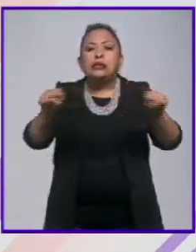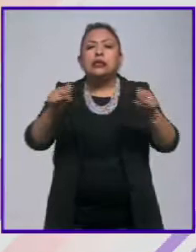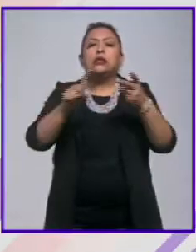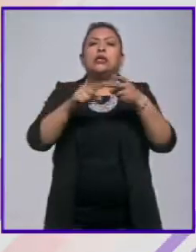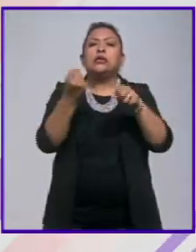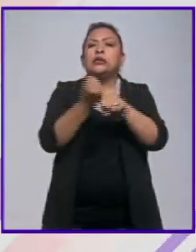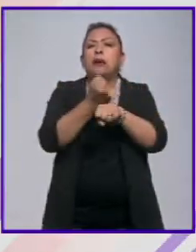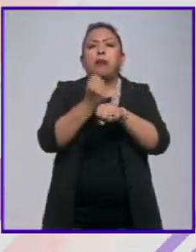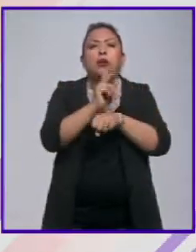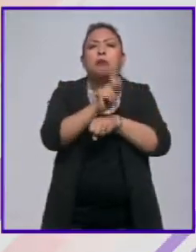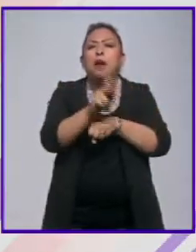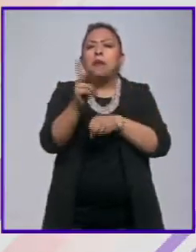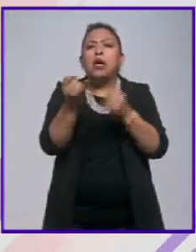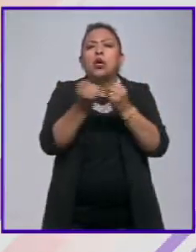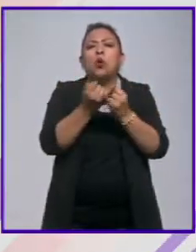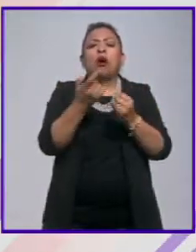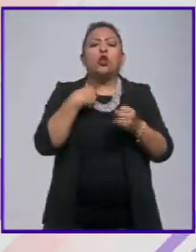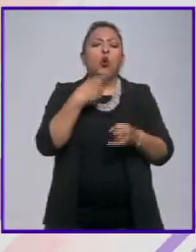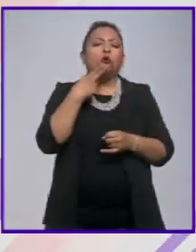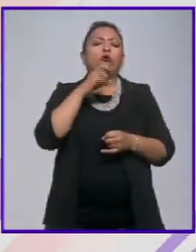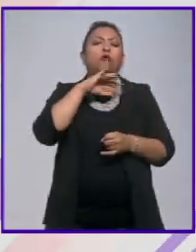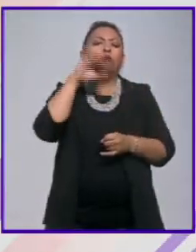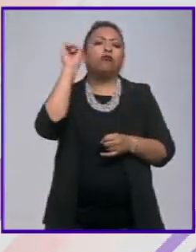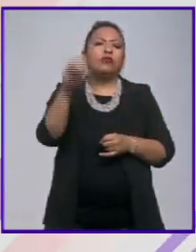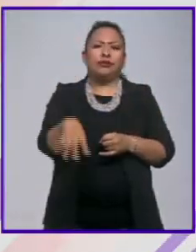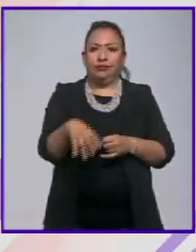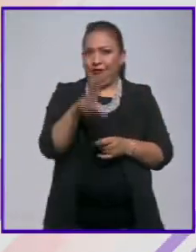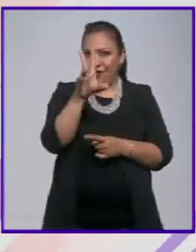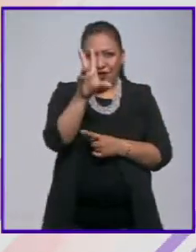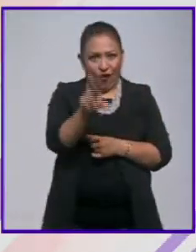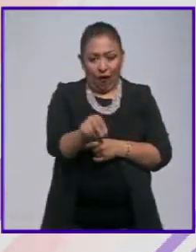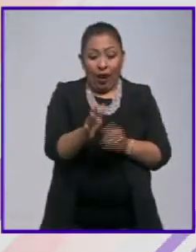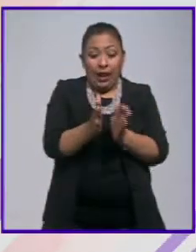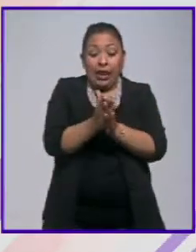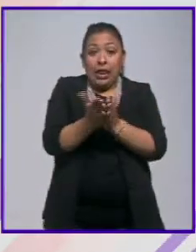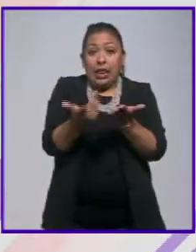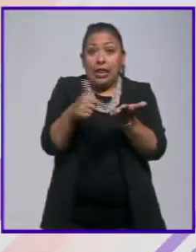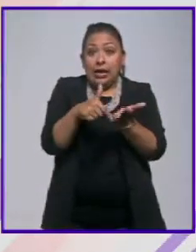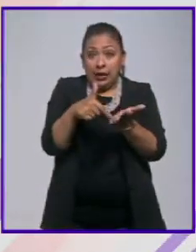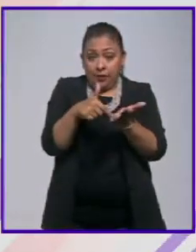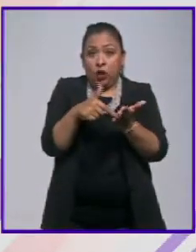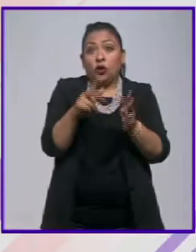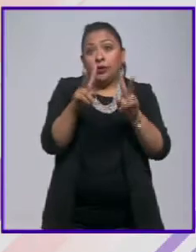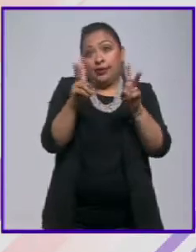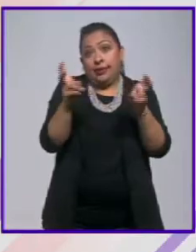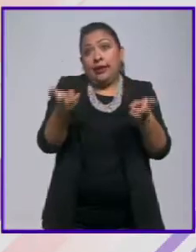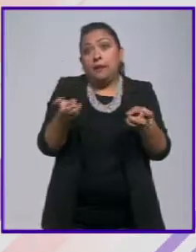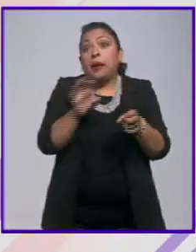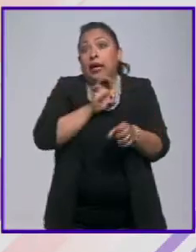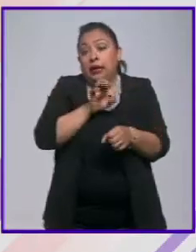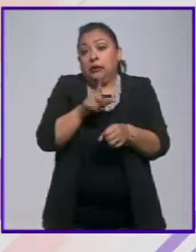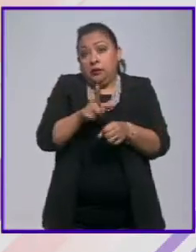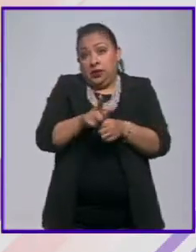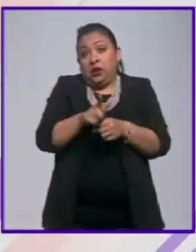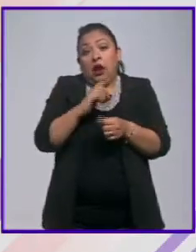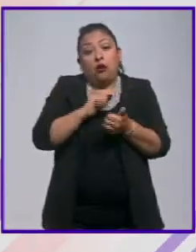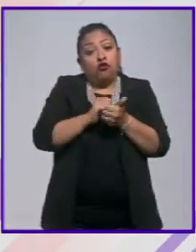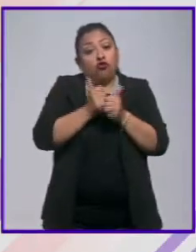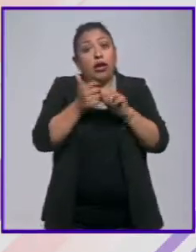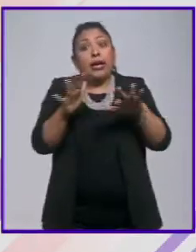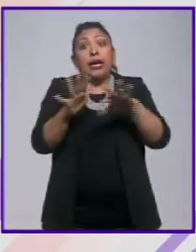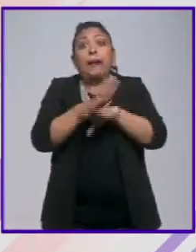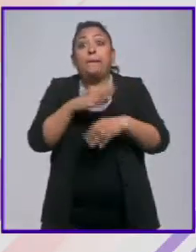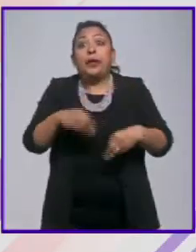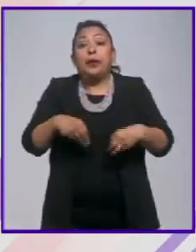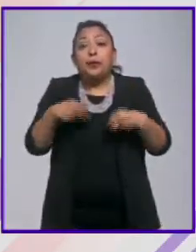fuera un zapato que usas y tiras un libro es es un tema especial que transforma vidas